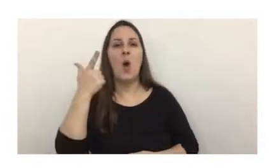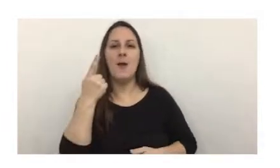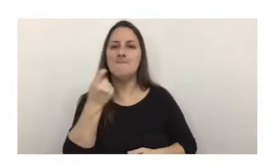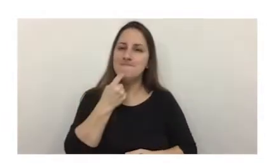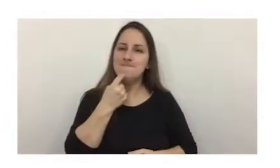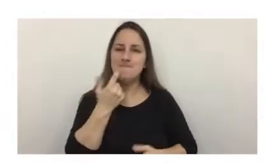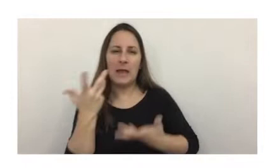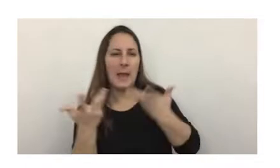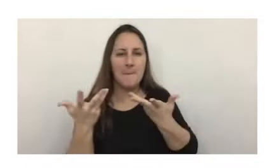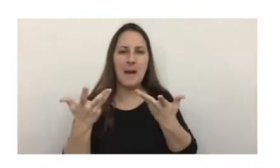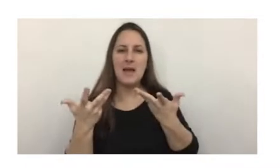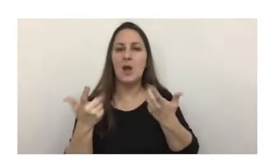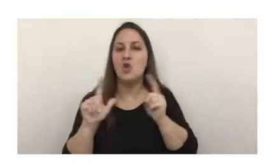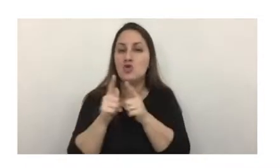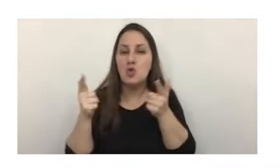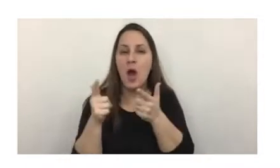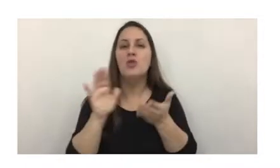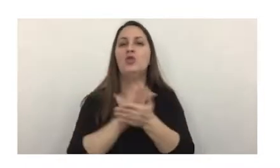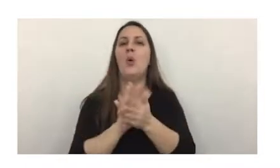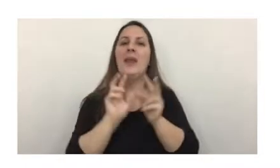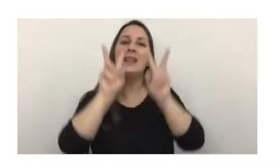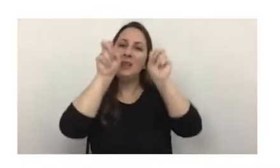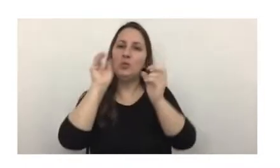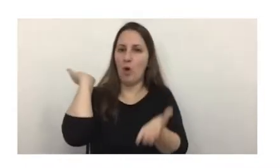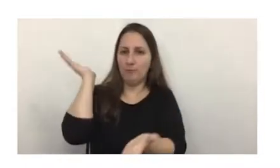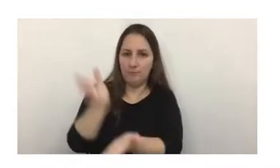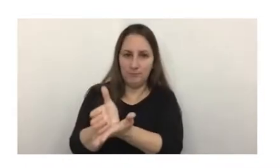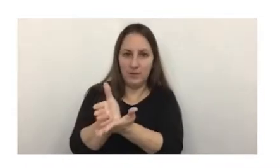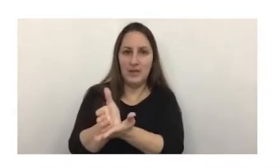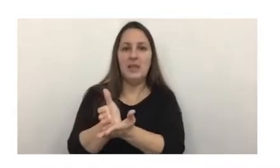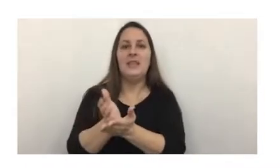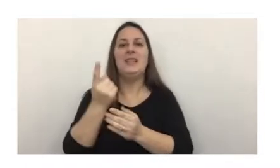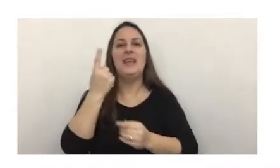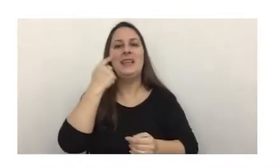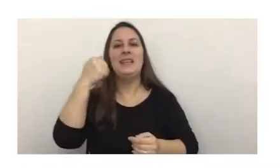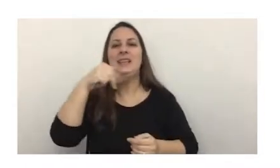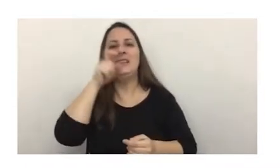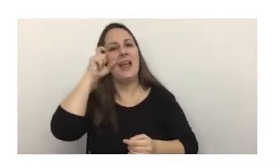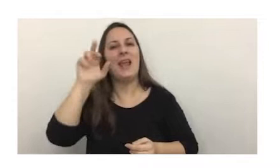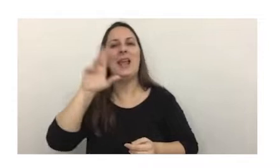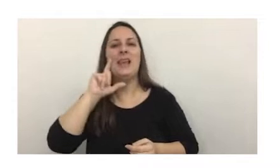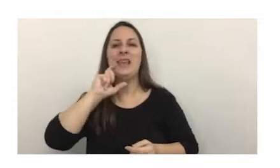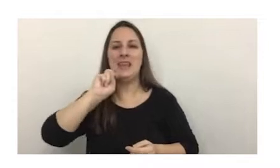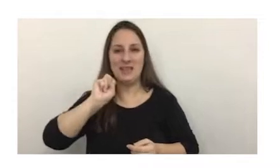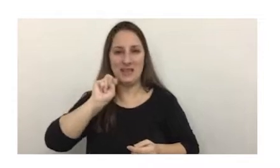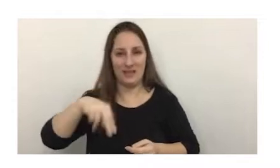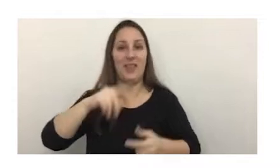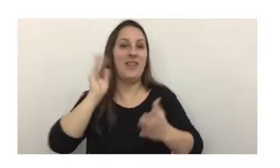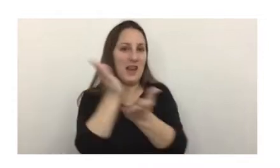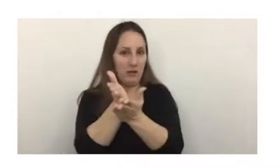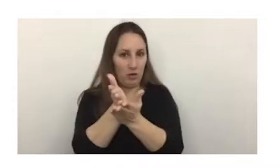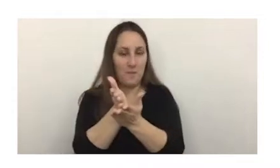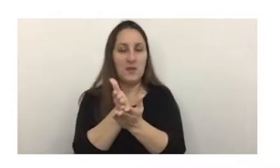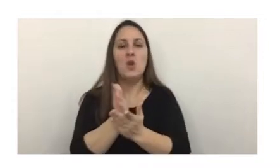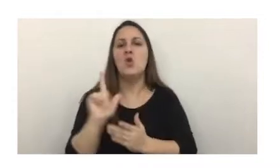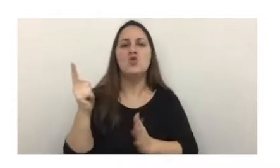singulares en este estudio con relación a los títulos de imputación objetiva y al iter criminis en el delito de referencia es decir no